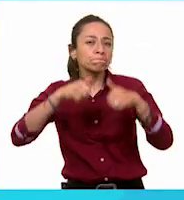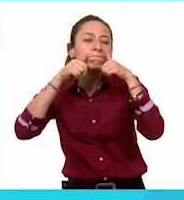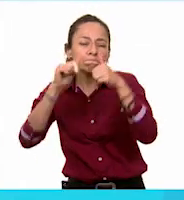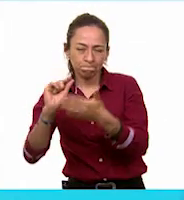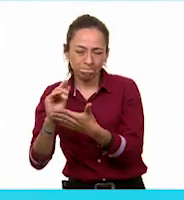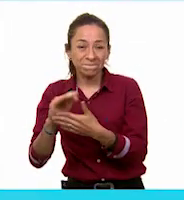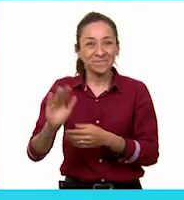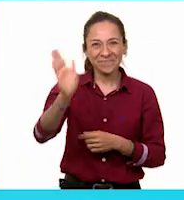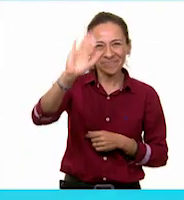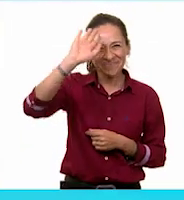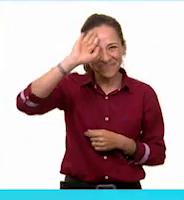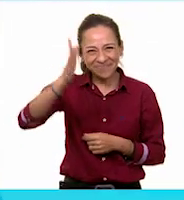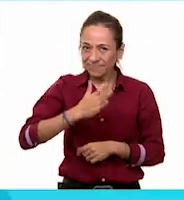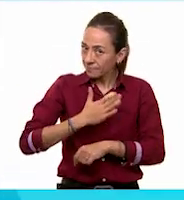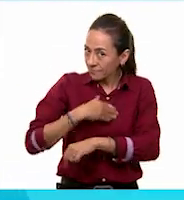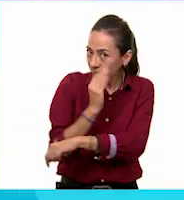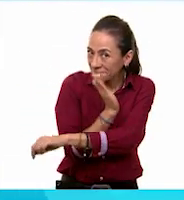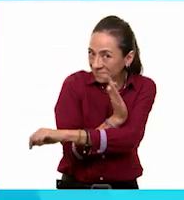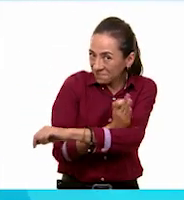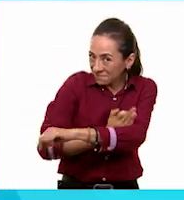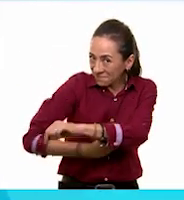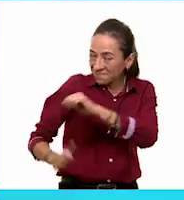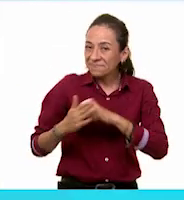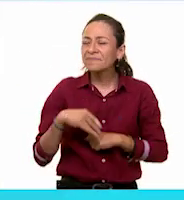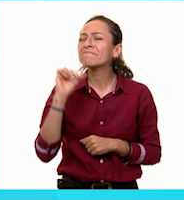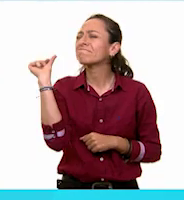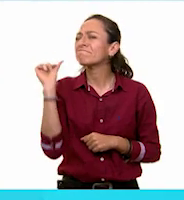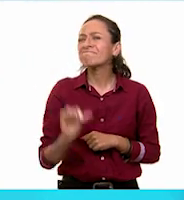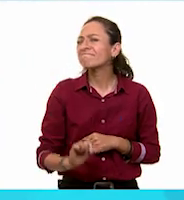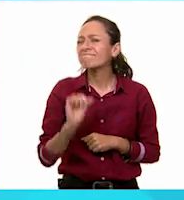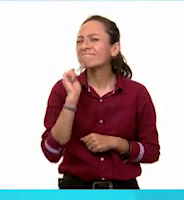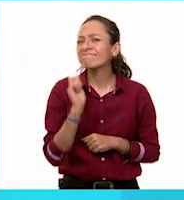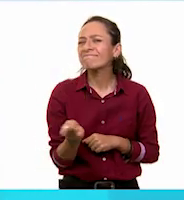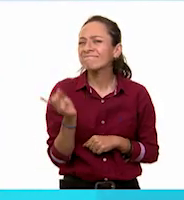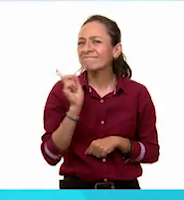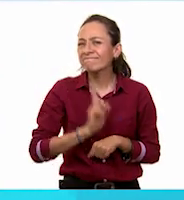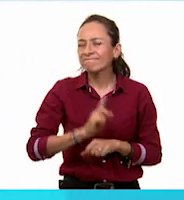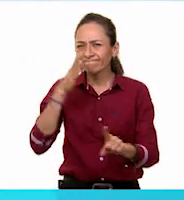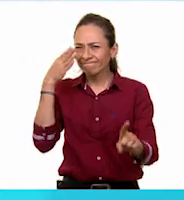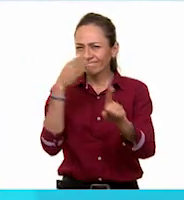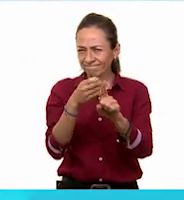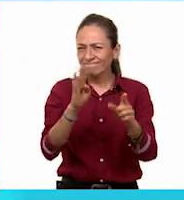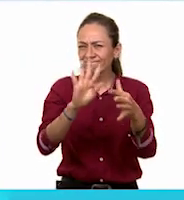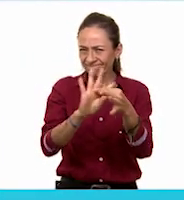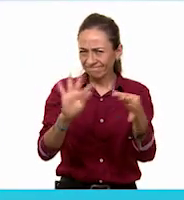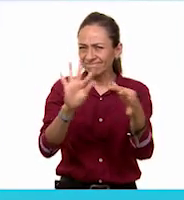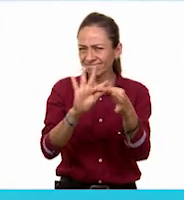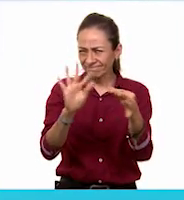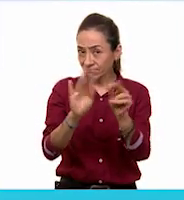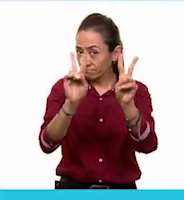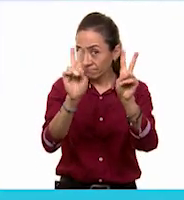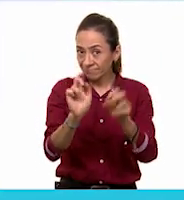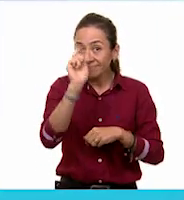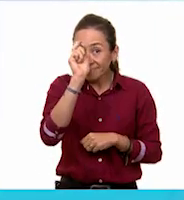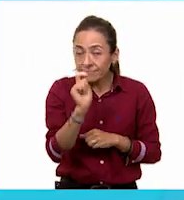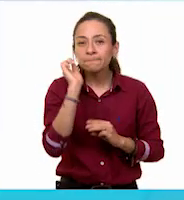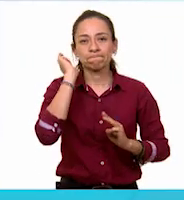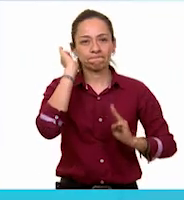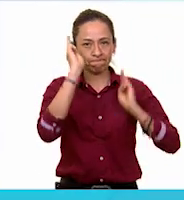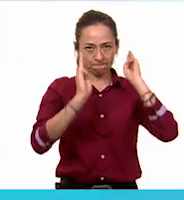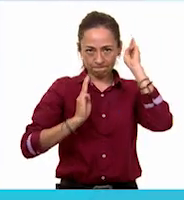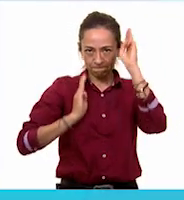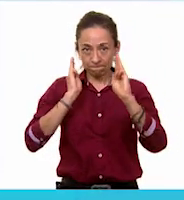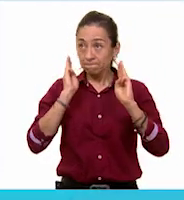Hola, buenas tardes. El día de hoy les voy a hablar acerca del museo. Mi